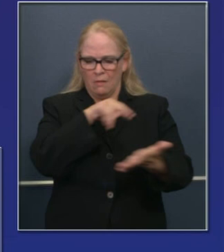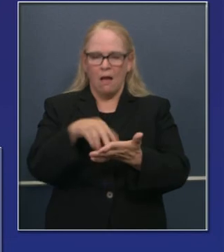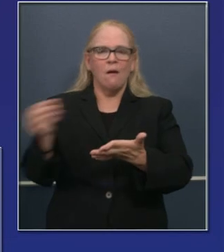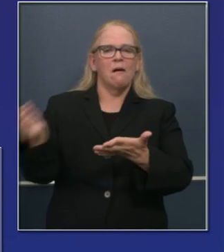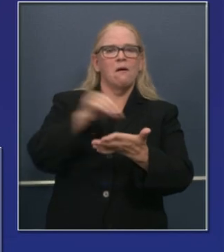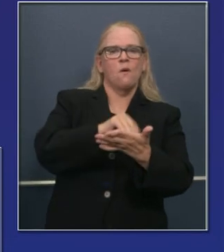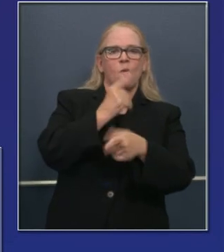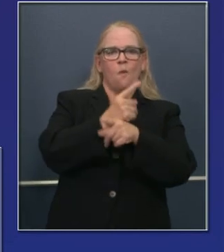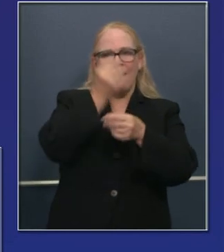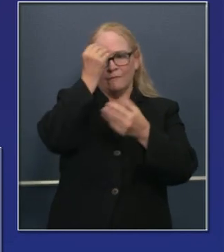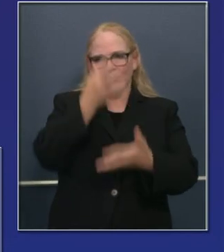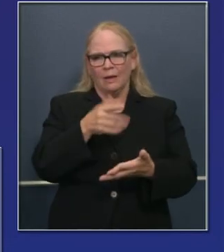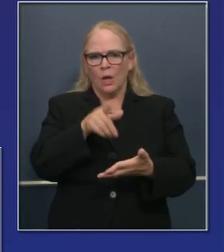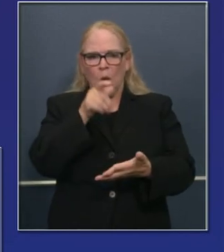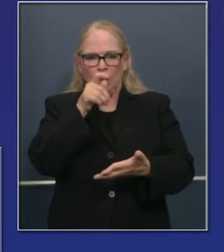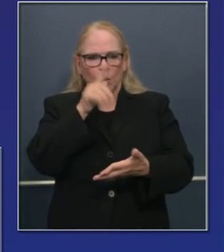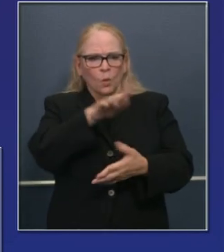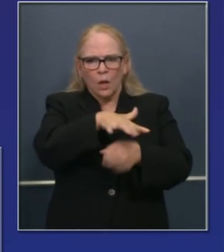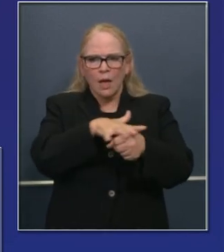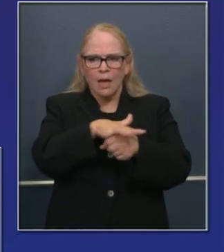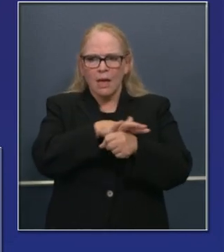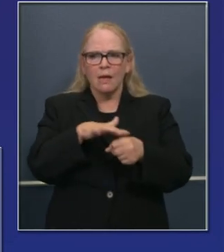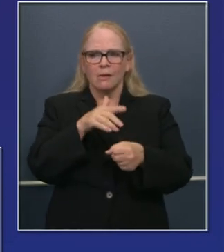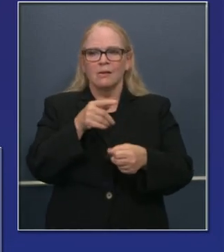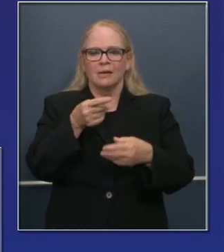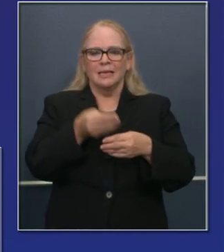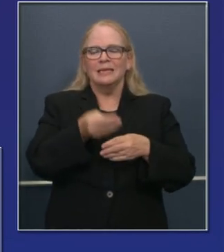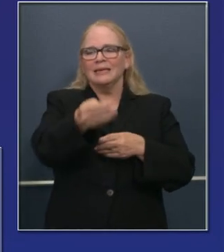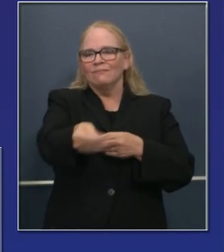y adjuntar la información relativa.